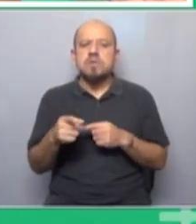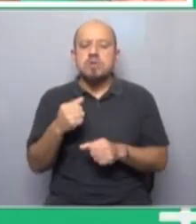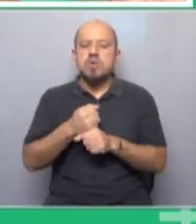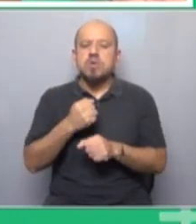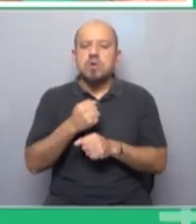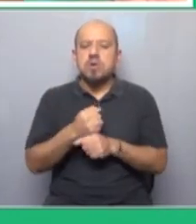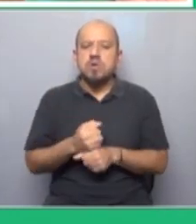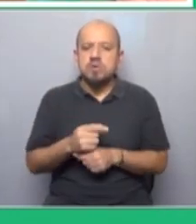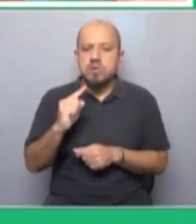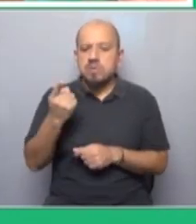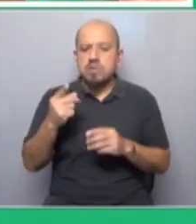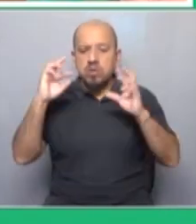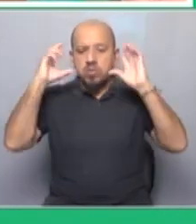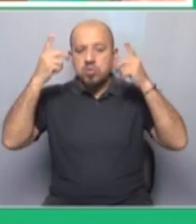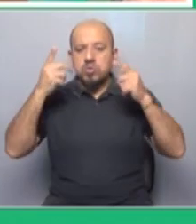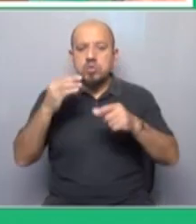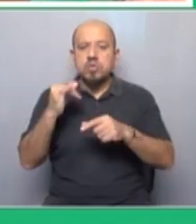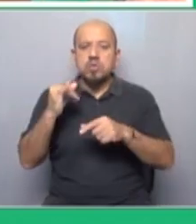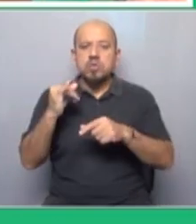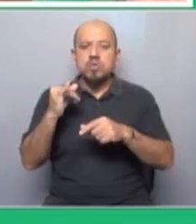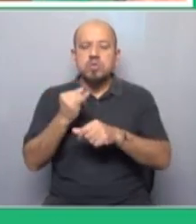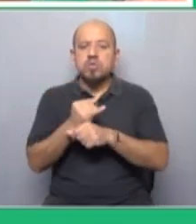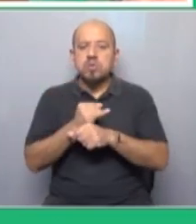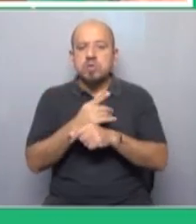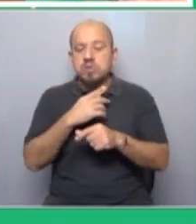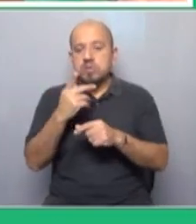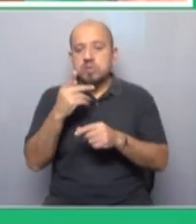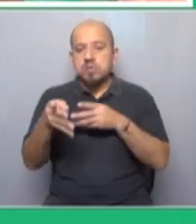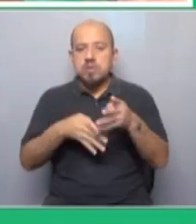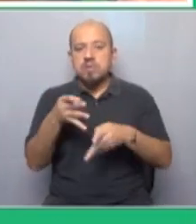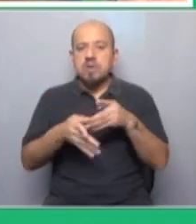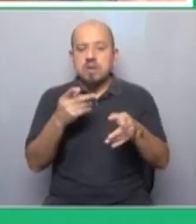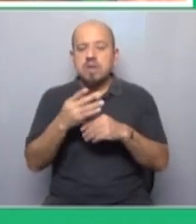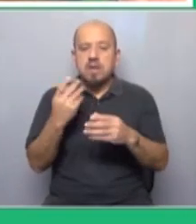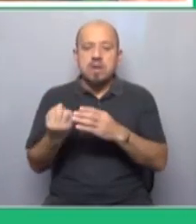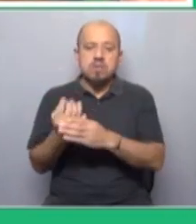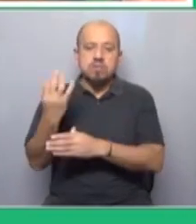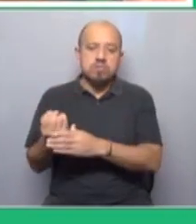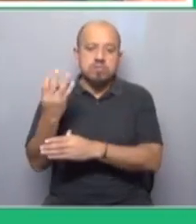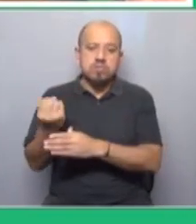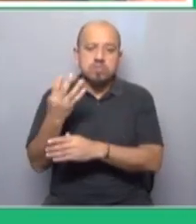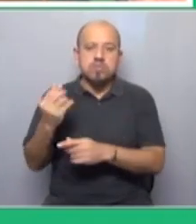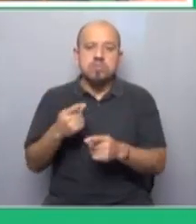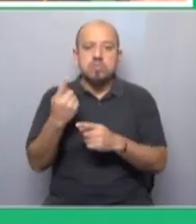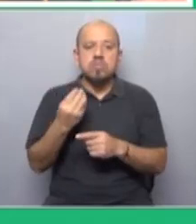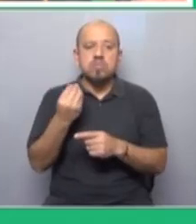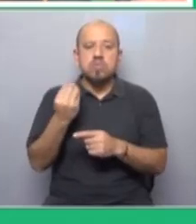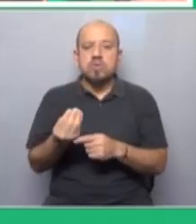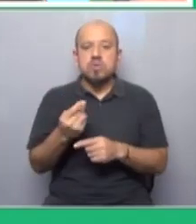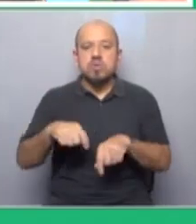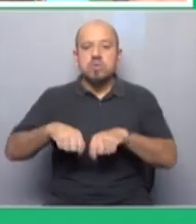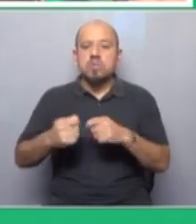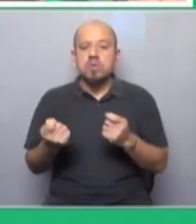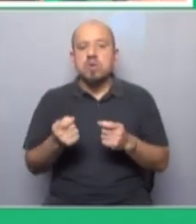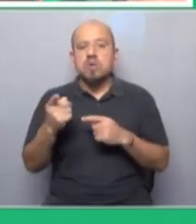trabajadores de la primera revolución industrial viendo la máquina a vapor convencidos de que perdían el trabajo y por eso la rompieron la primera reacción en